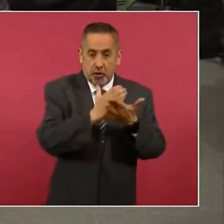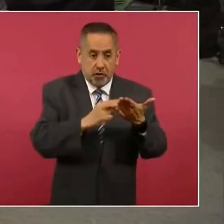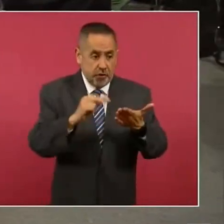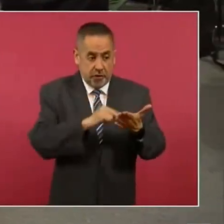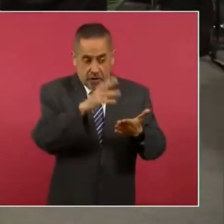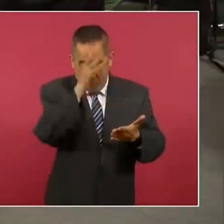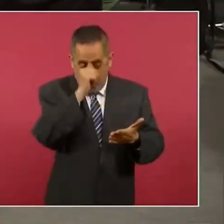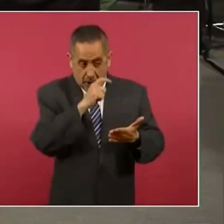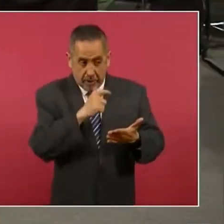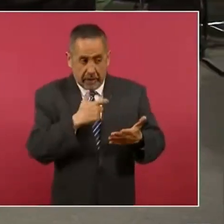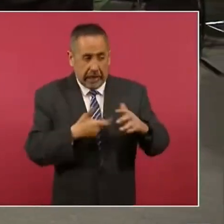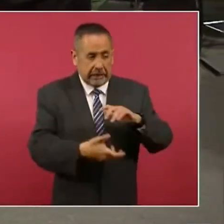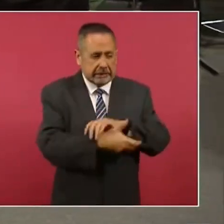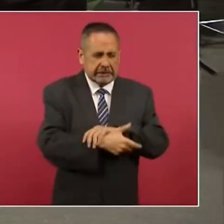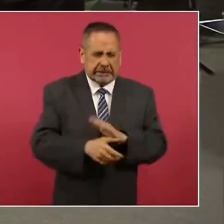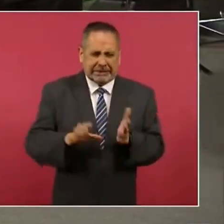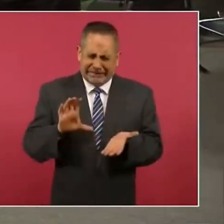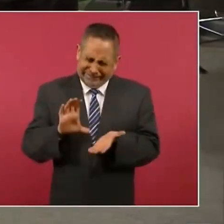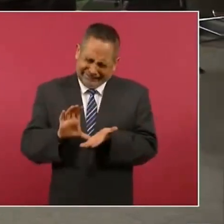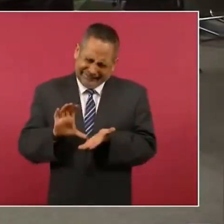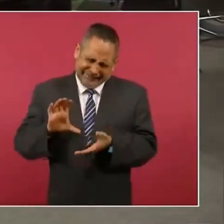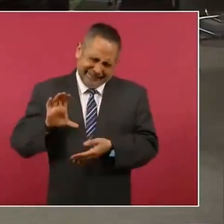son jugosísimos.